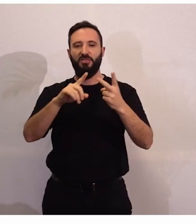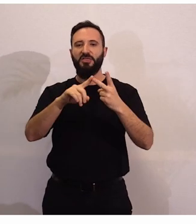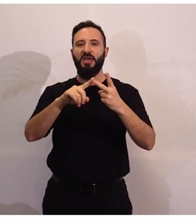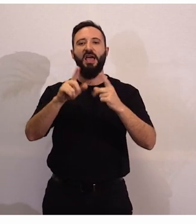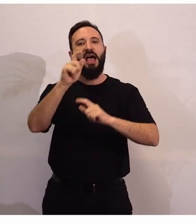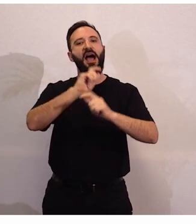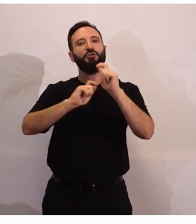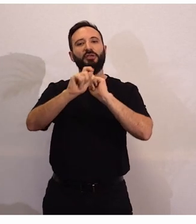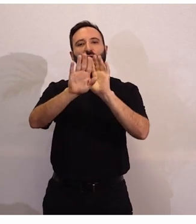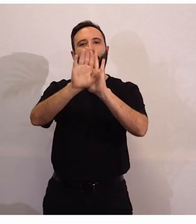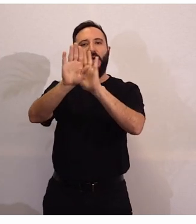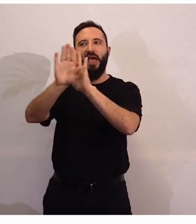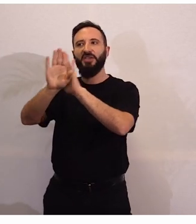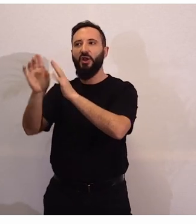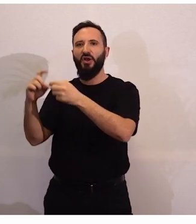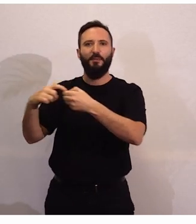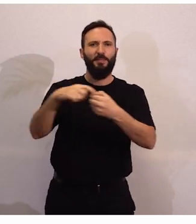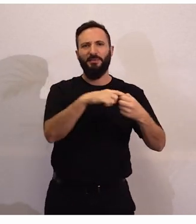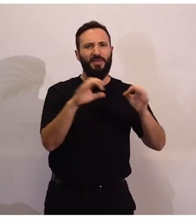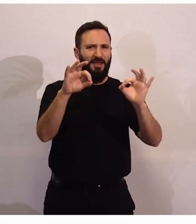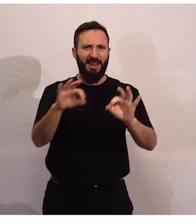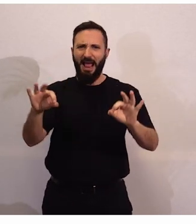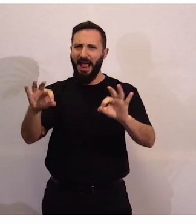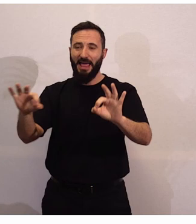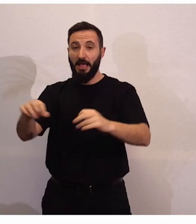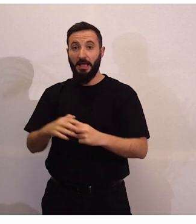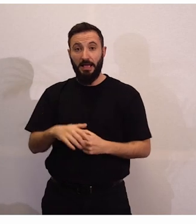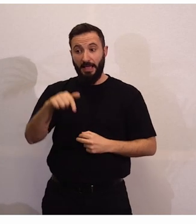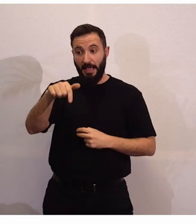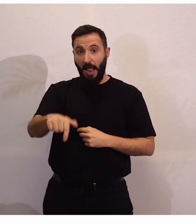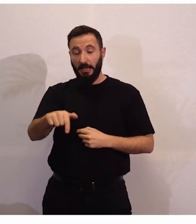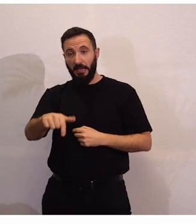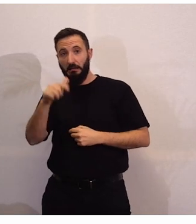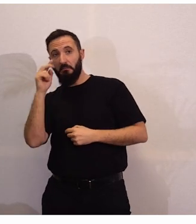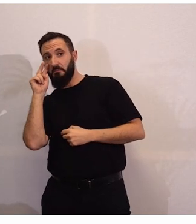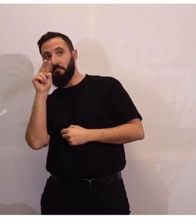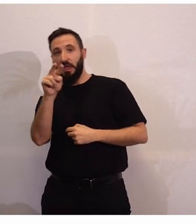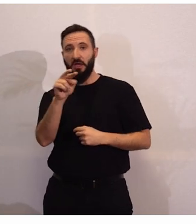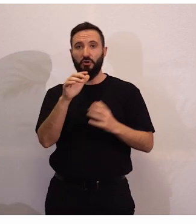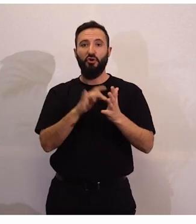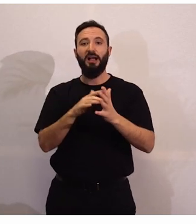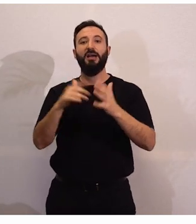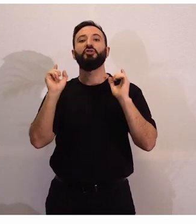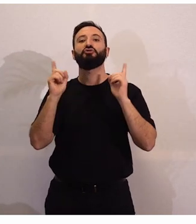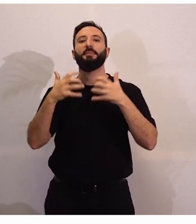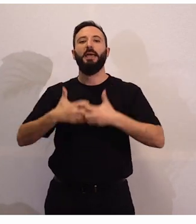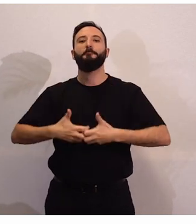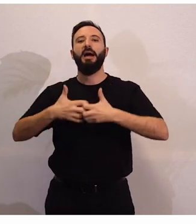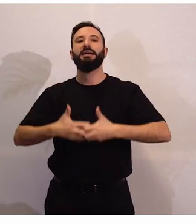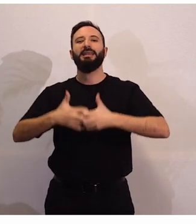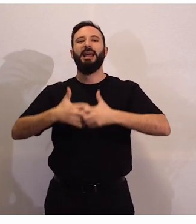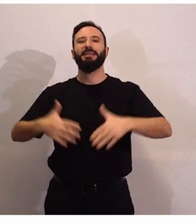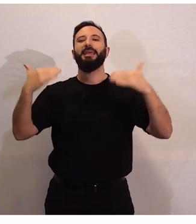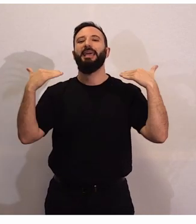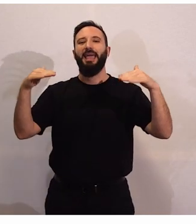asociación de vecinos. Aquí solo veo uno en las máquinas de ejercicio, mucho ejercicio.